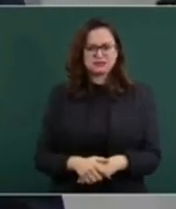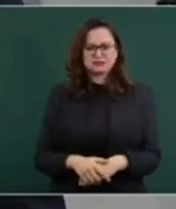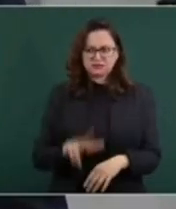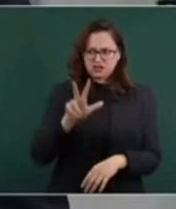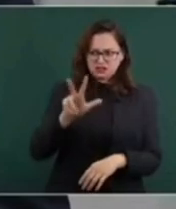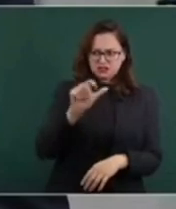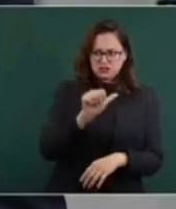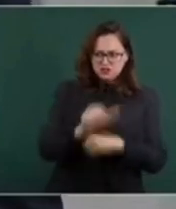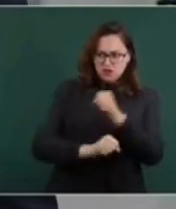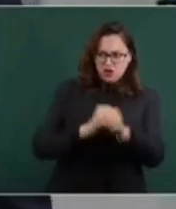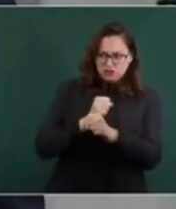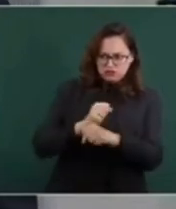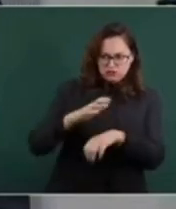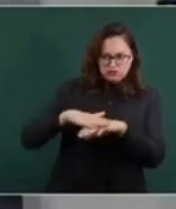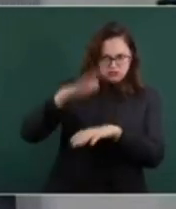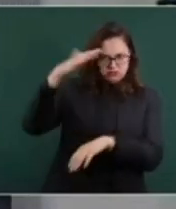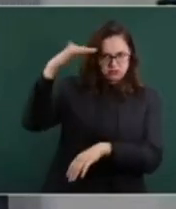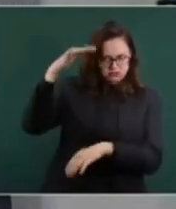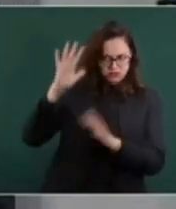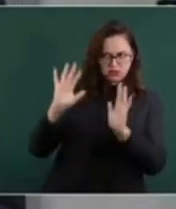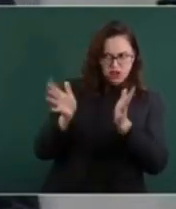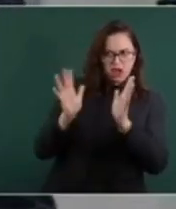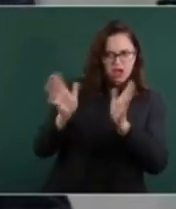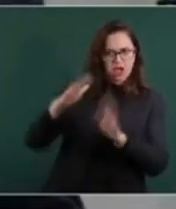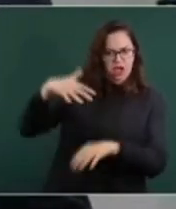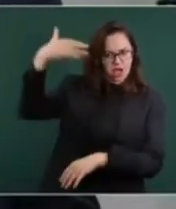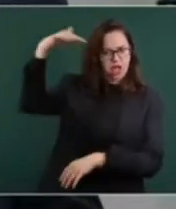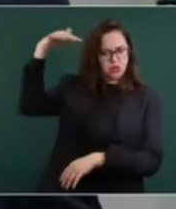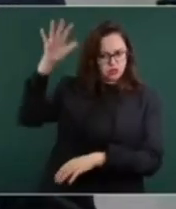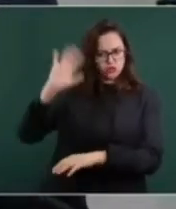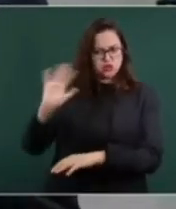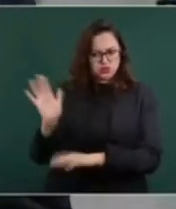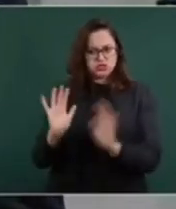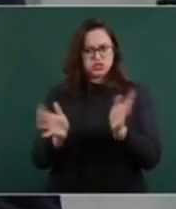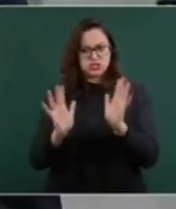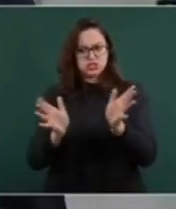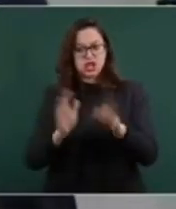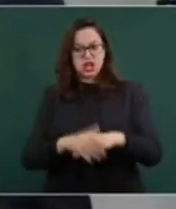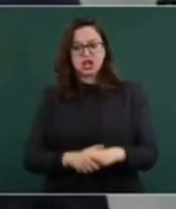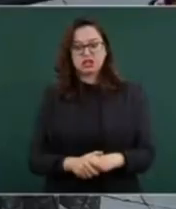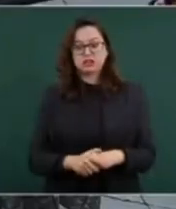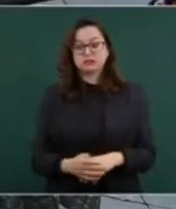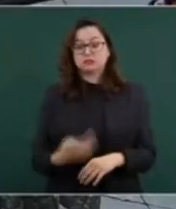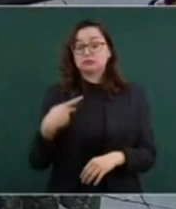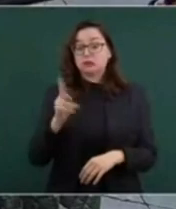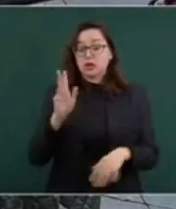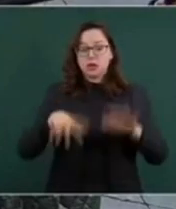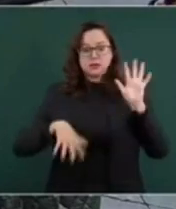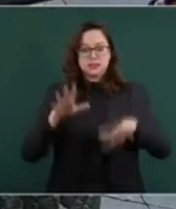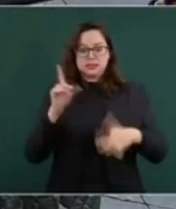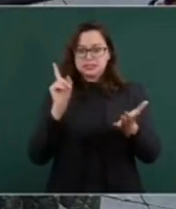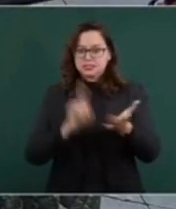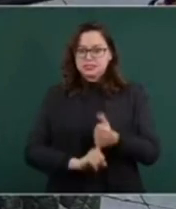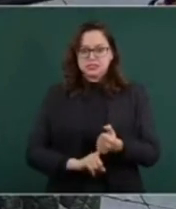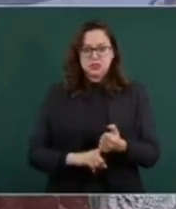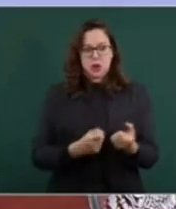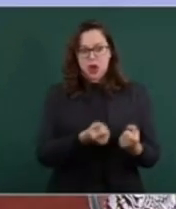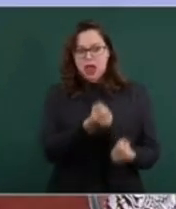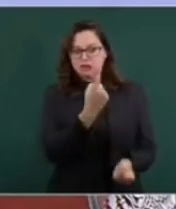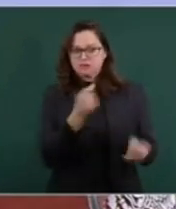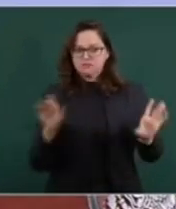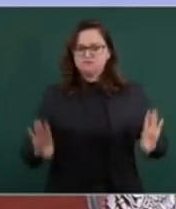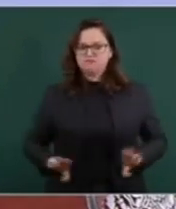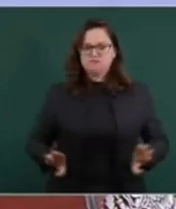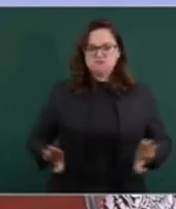son mayores de edad, nada más que sale el afán autoritario.